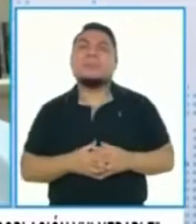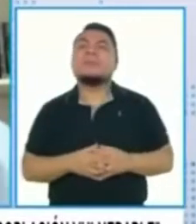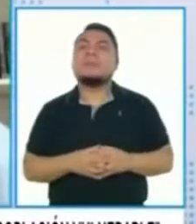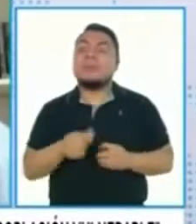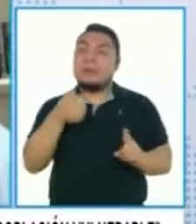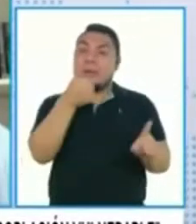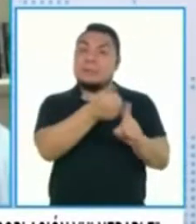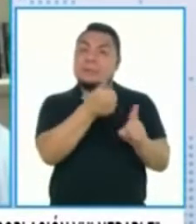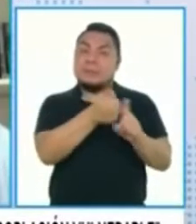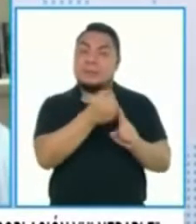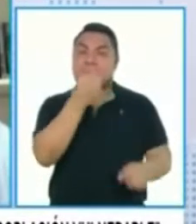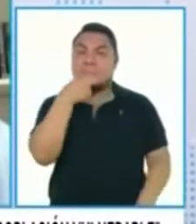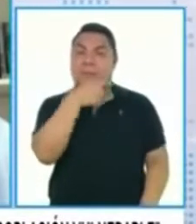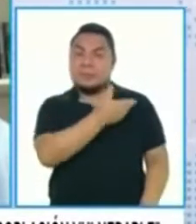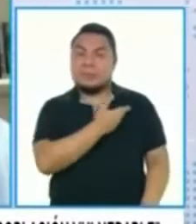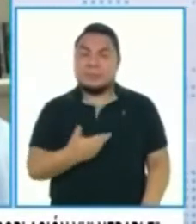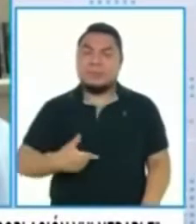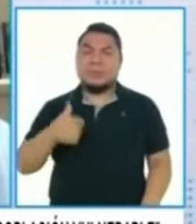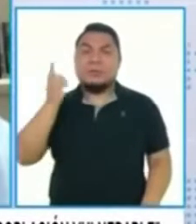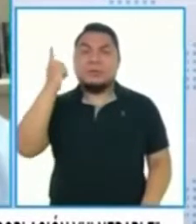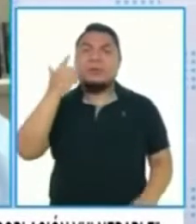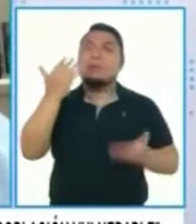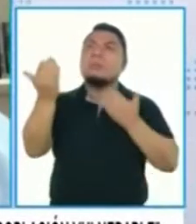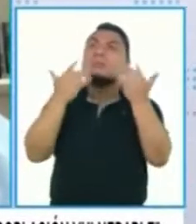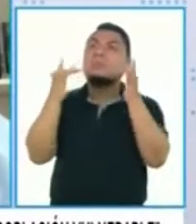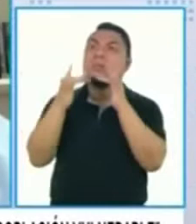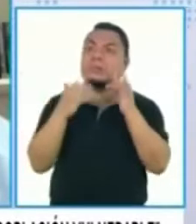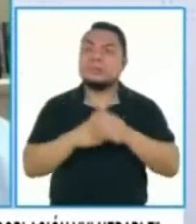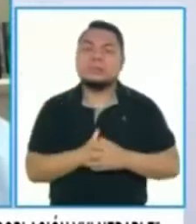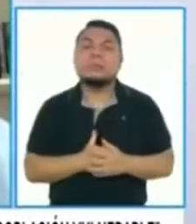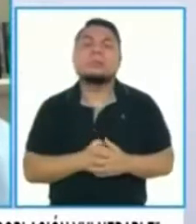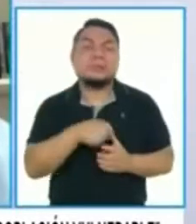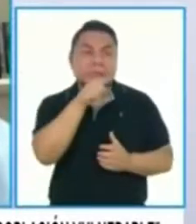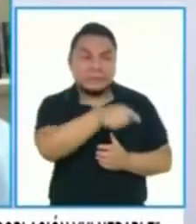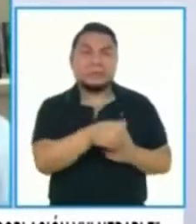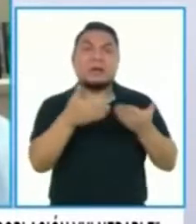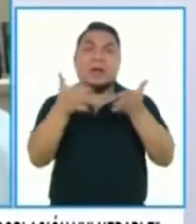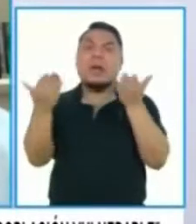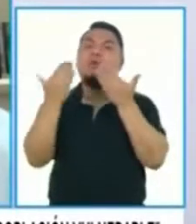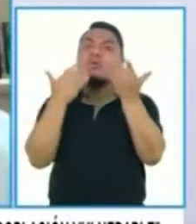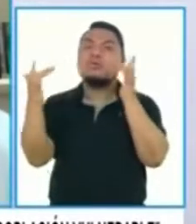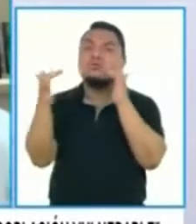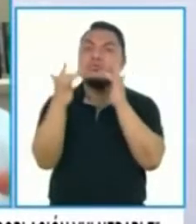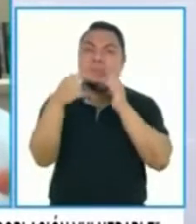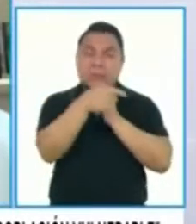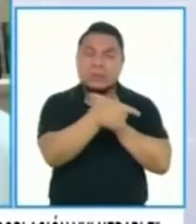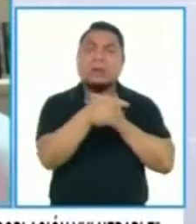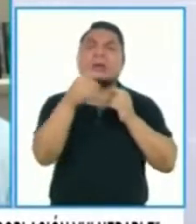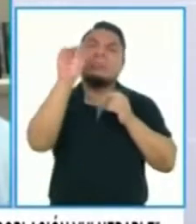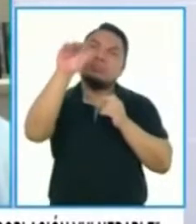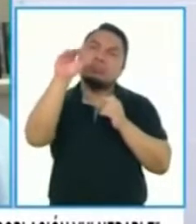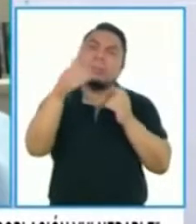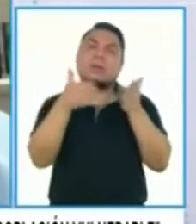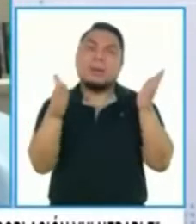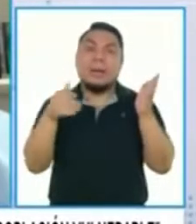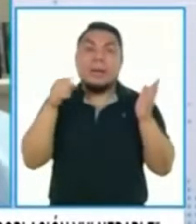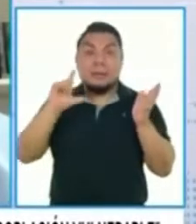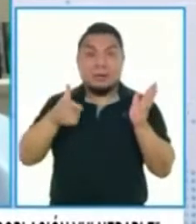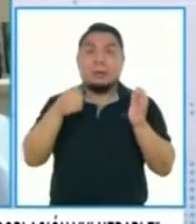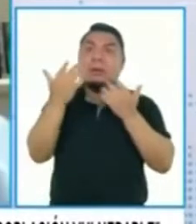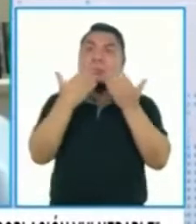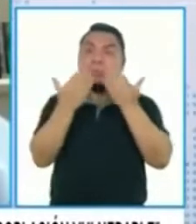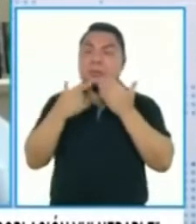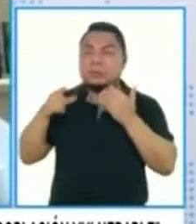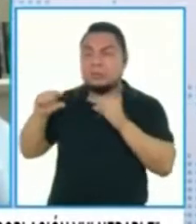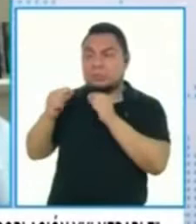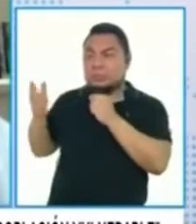mismo presidente que lidere las negociaciones. Que abra las negociaciones y luego deje a sus plenipotenciarios